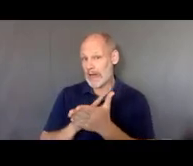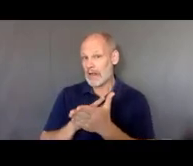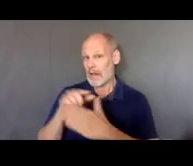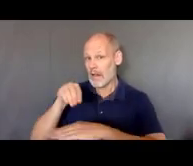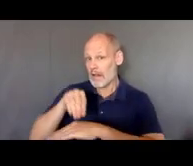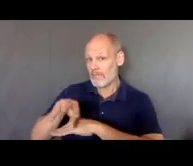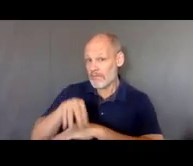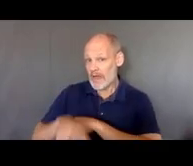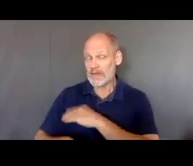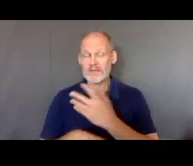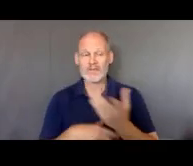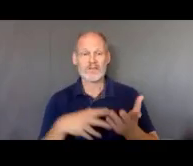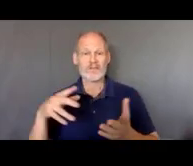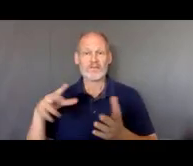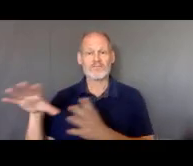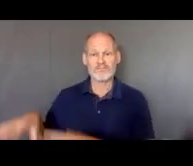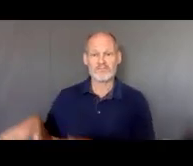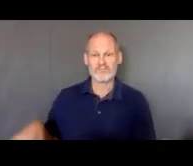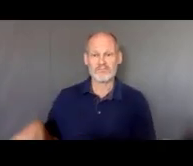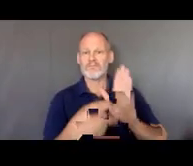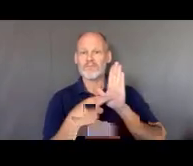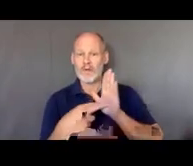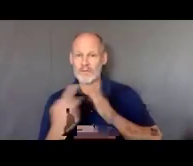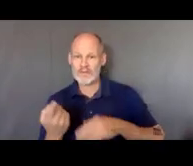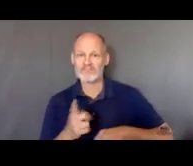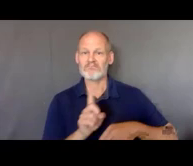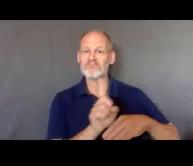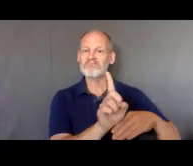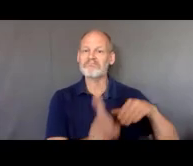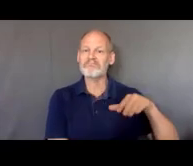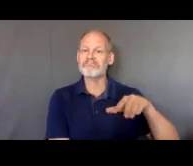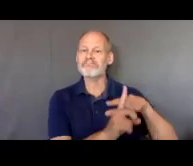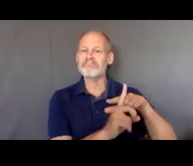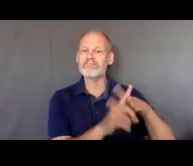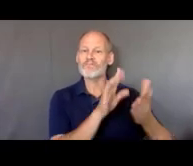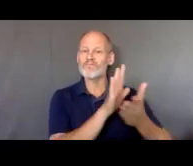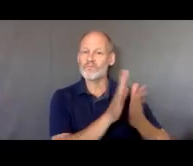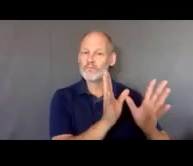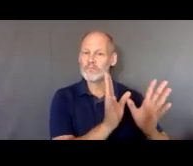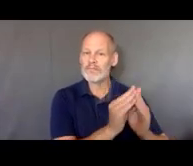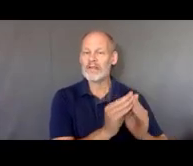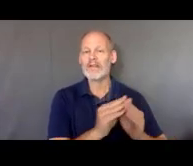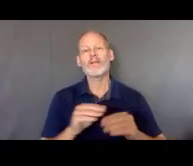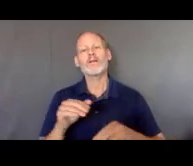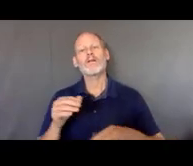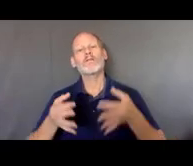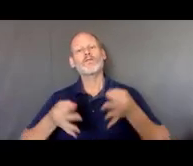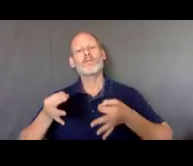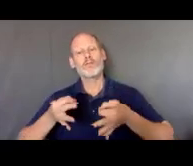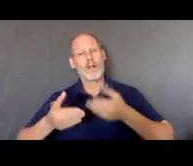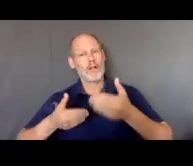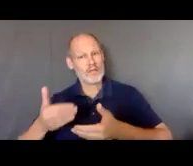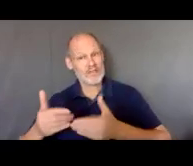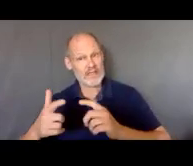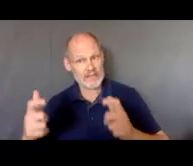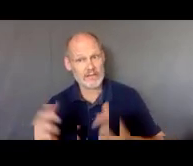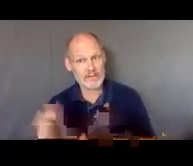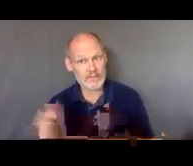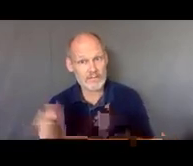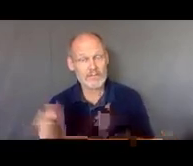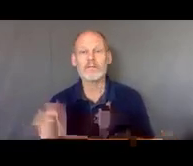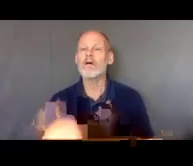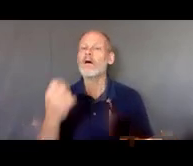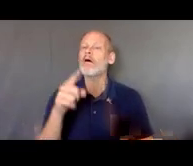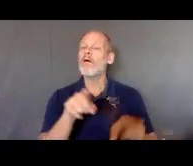representación en reuniones escolares administrativas judiciales y también estamos presentes